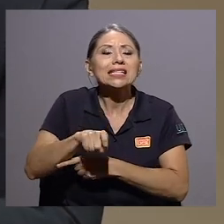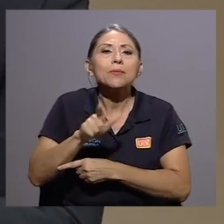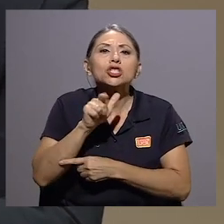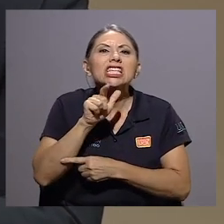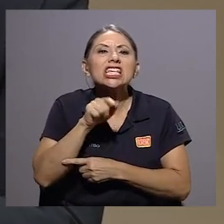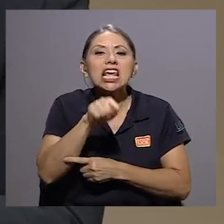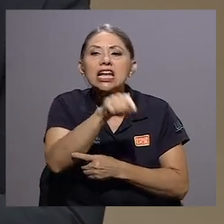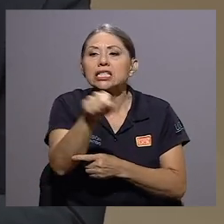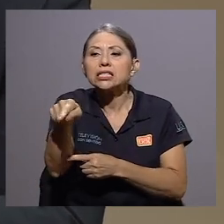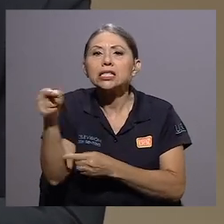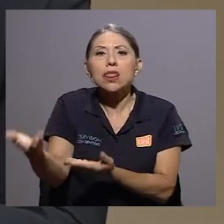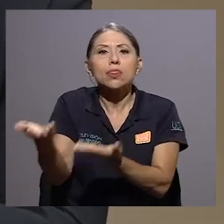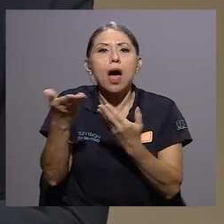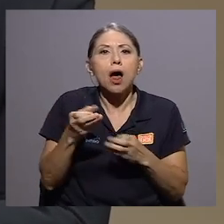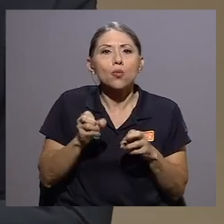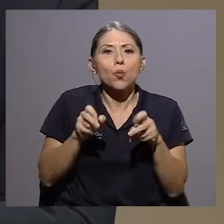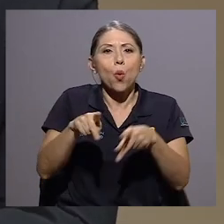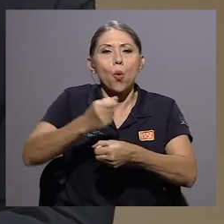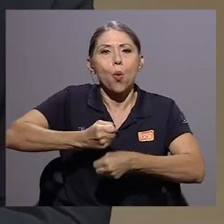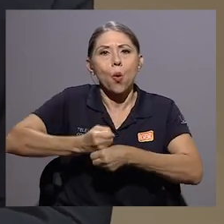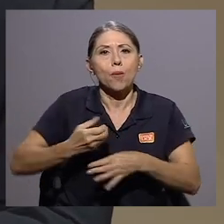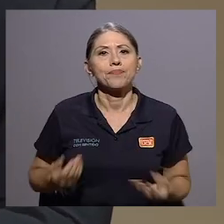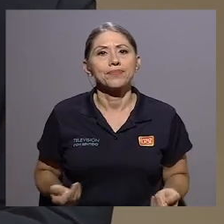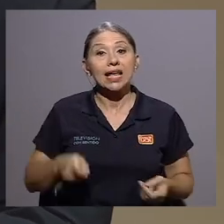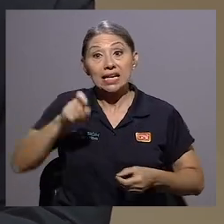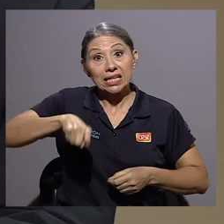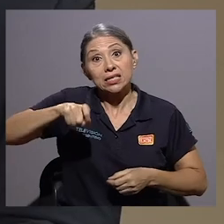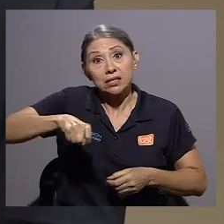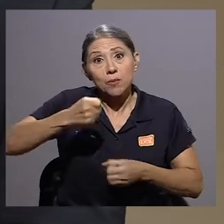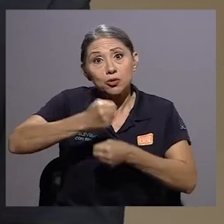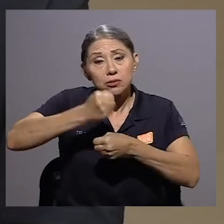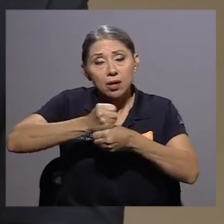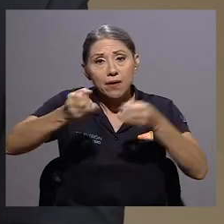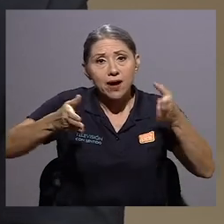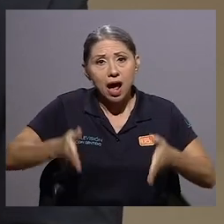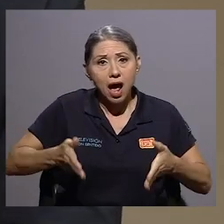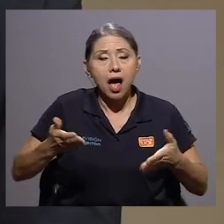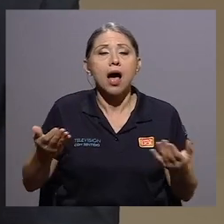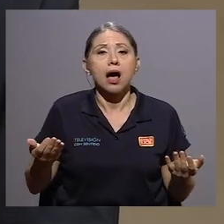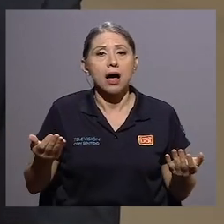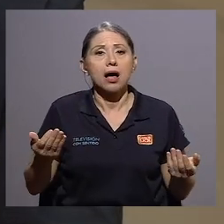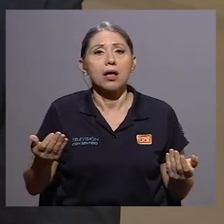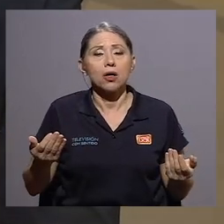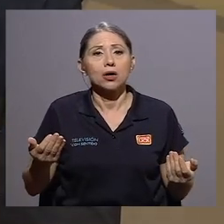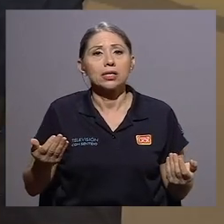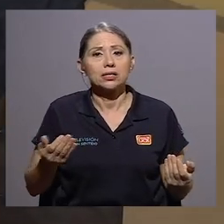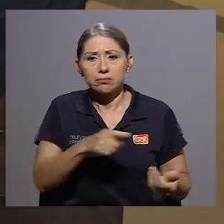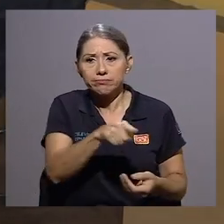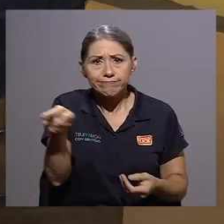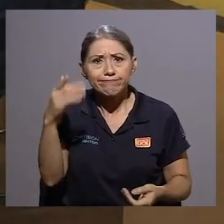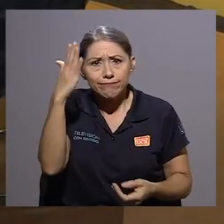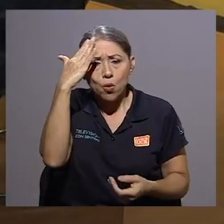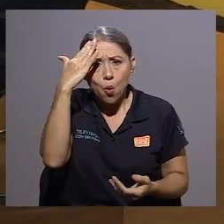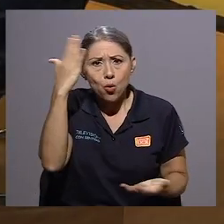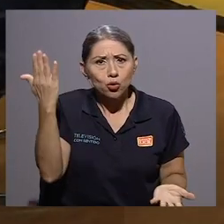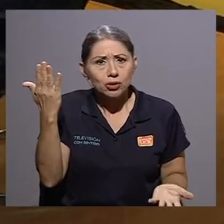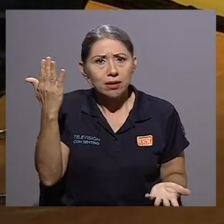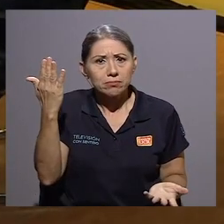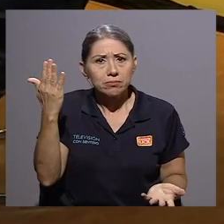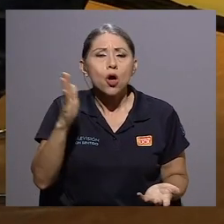que haya trabajo quienes puedan generar esas fuentes de empleo y necesitamos trabajadores que